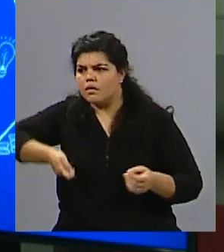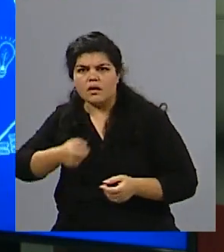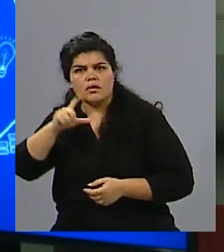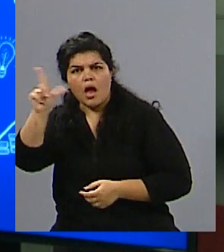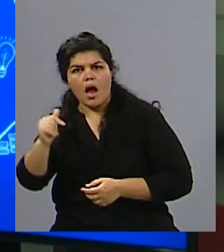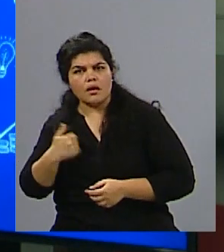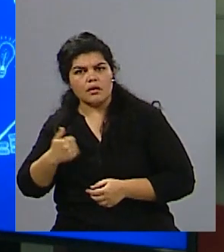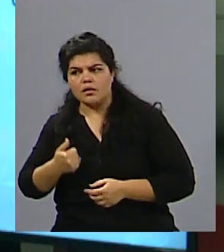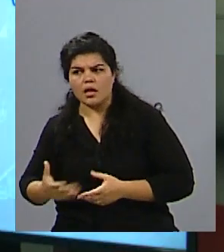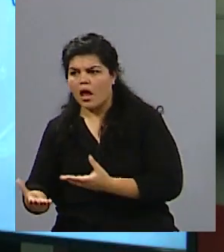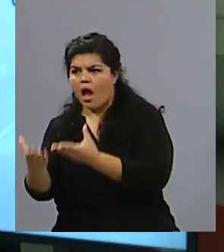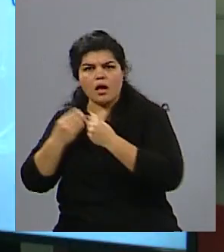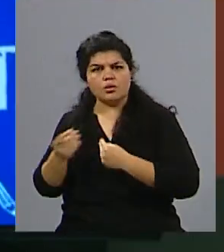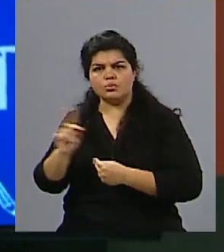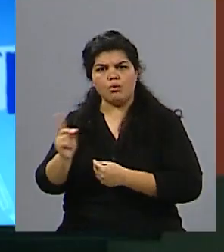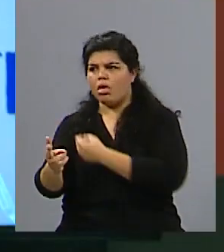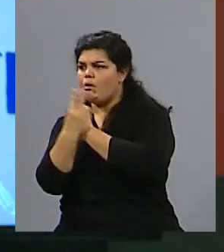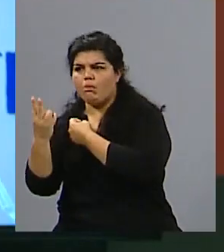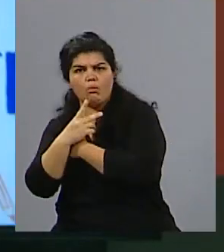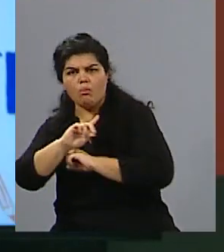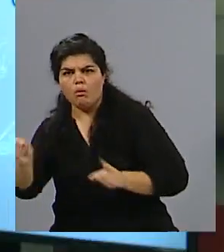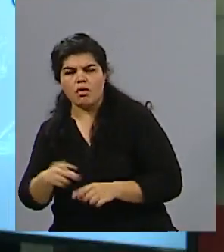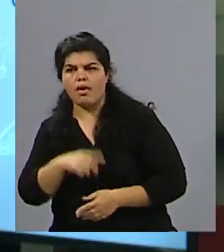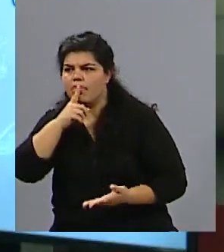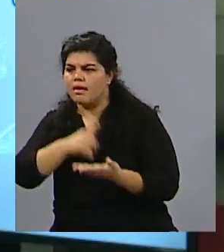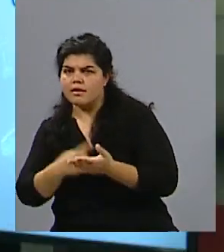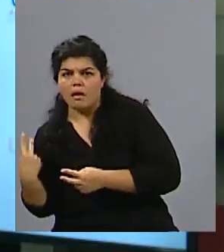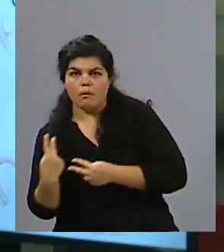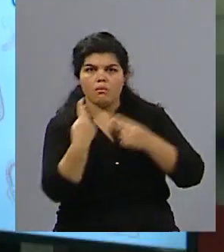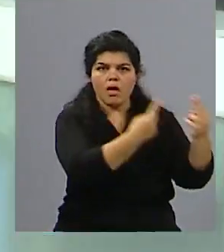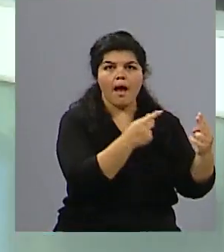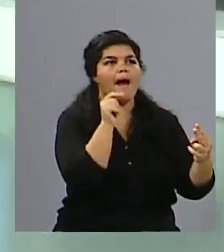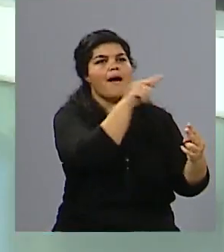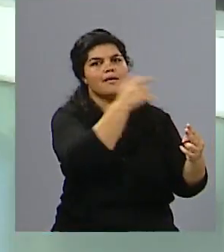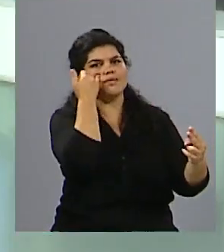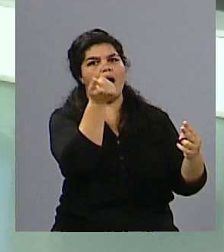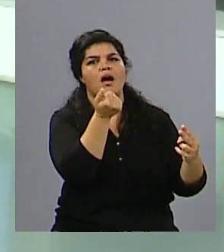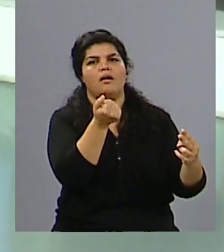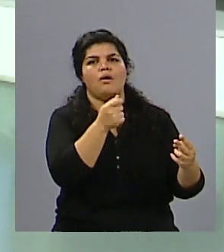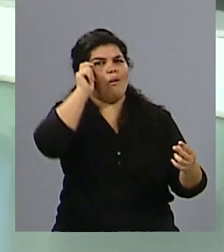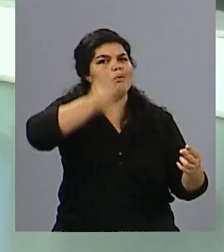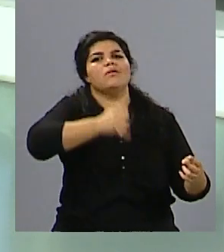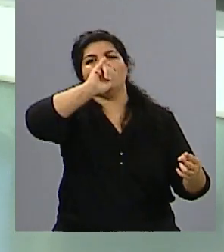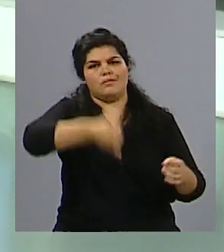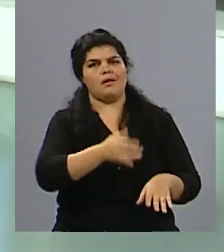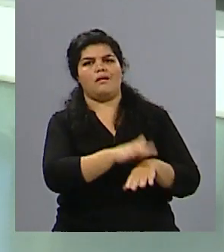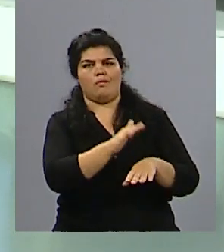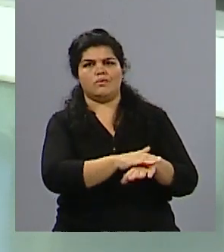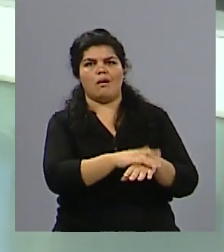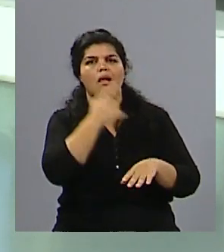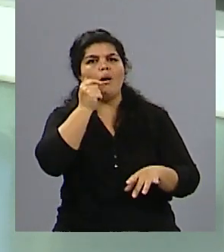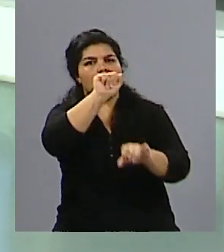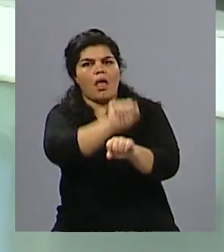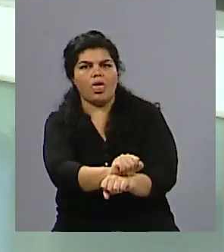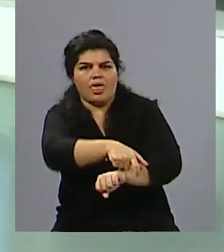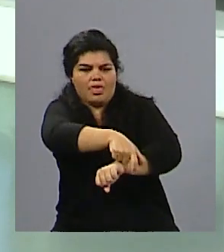es no poder ni siquiera ir a trabajar porque tenía miedo. Por ella y por sus hijos. familia, básicamente. Bueno, un caso conocido por estos días